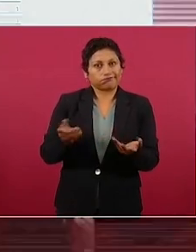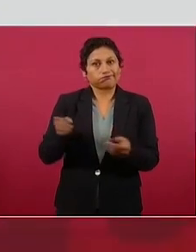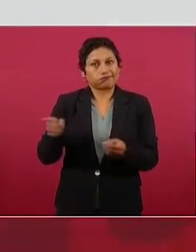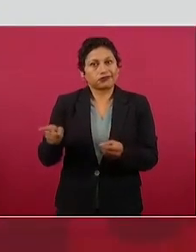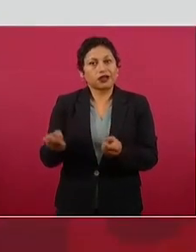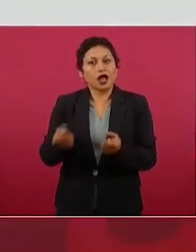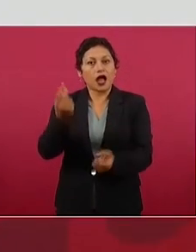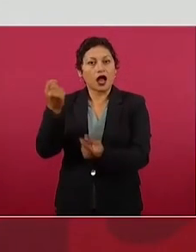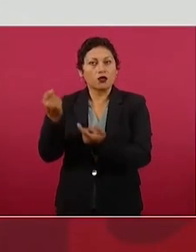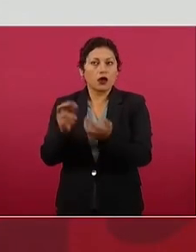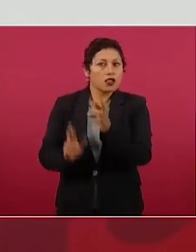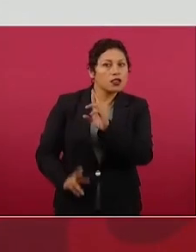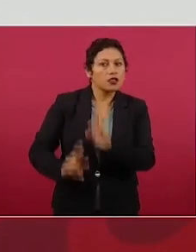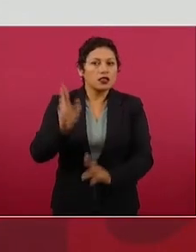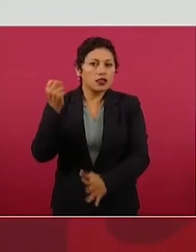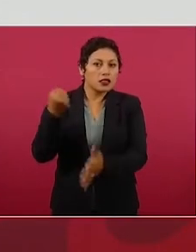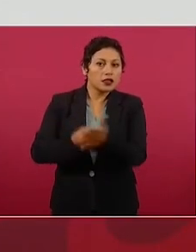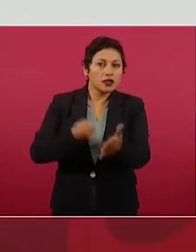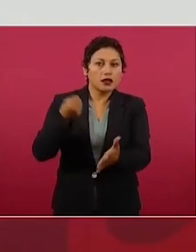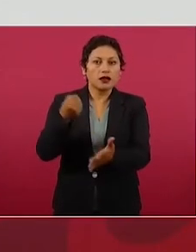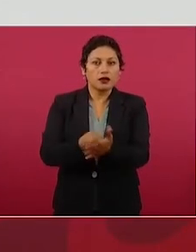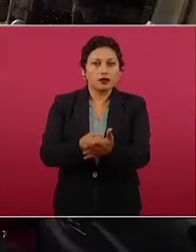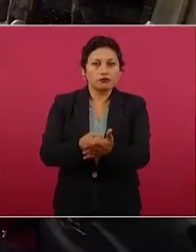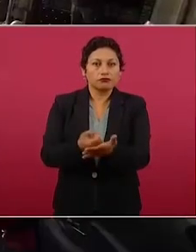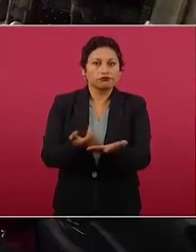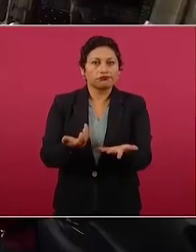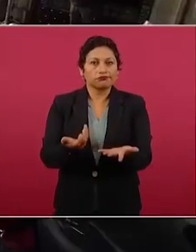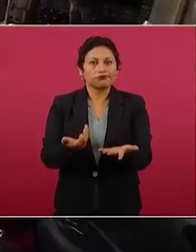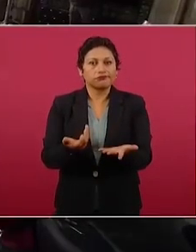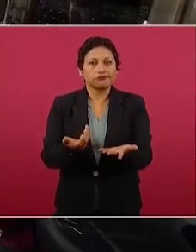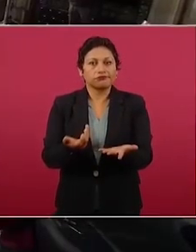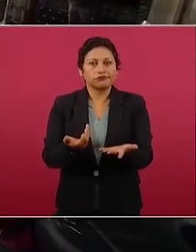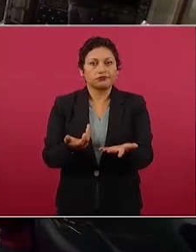No pasa, no dejan pasar nada.